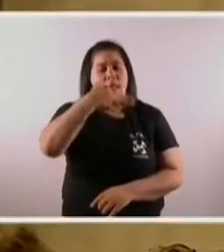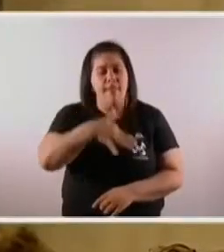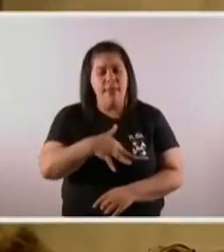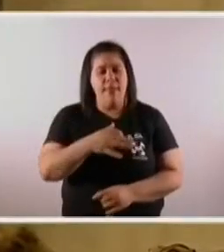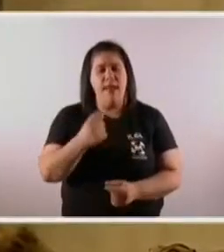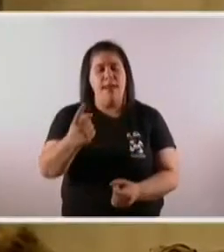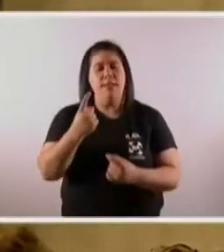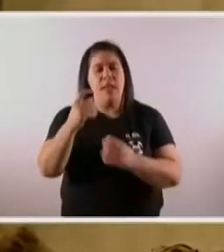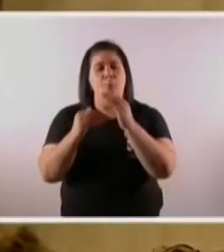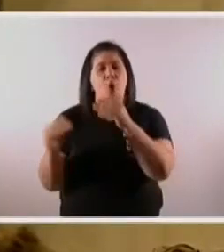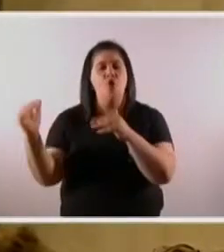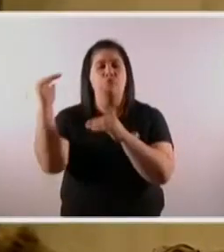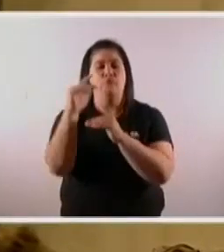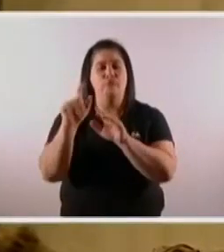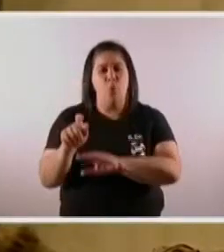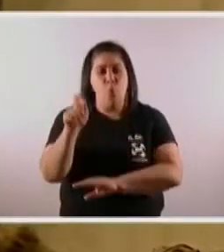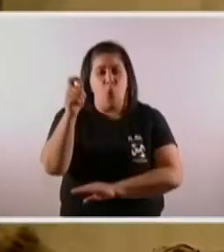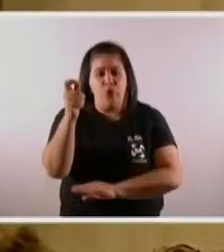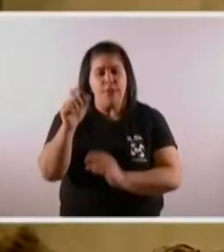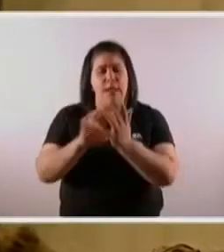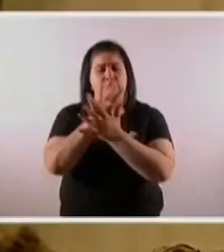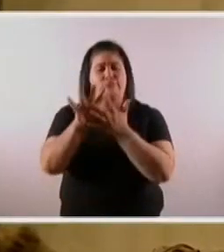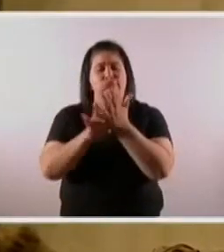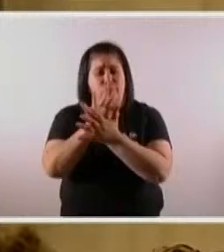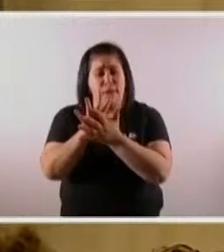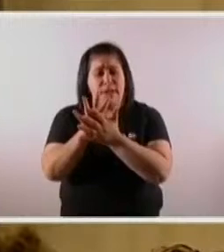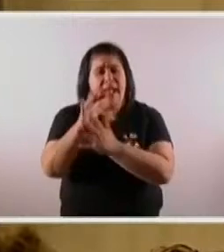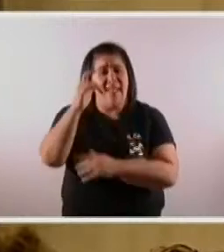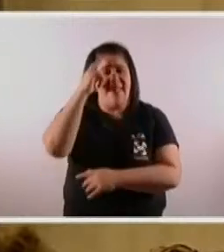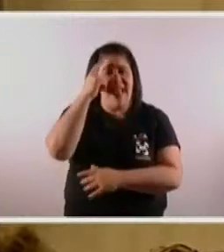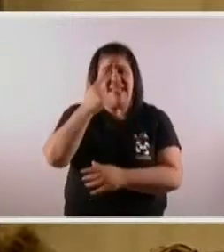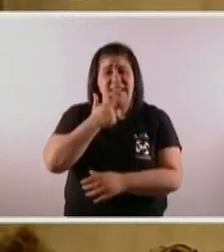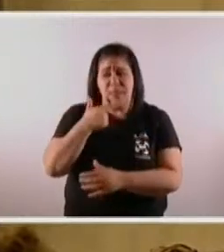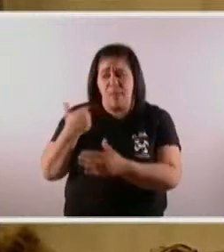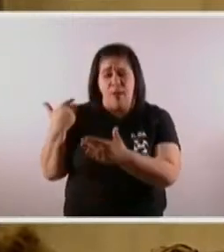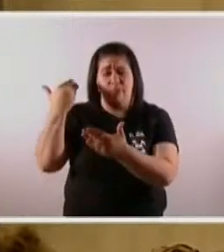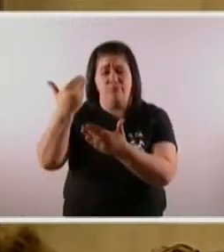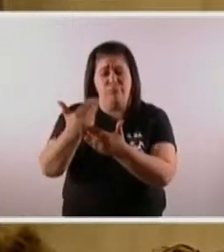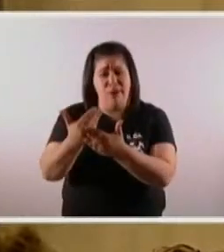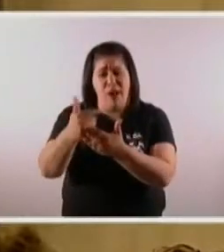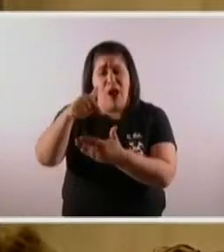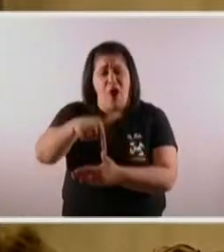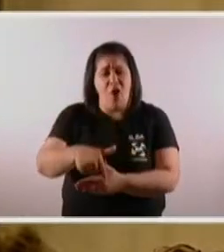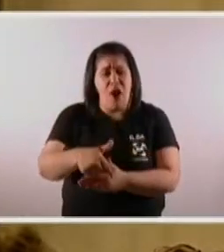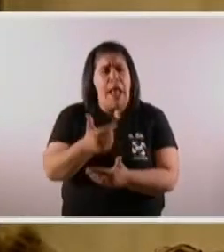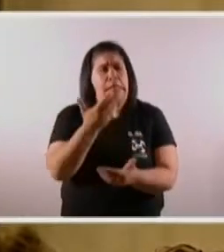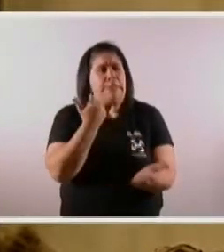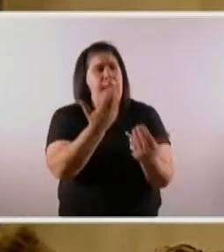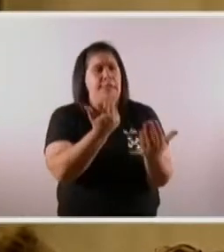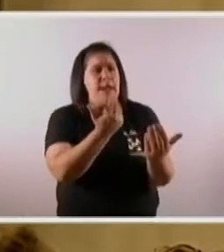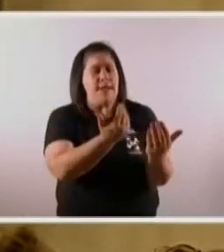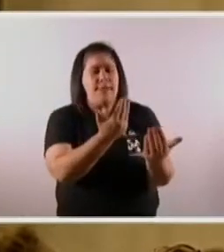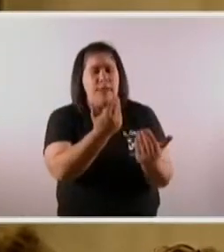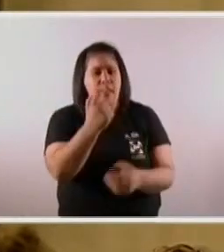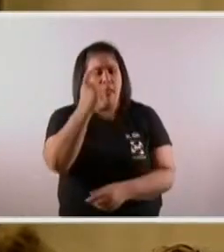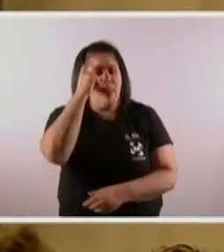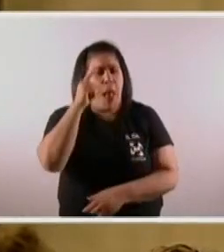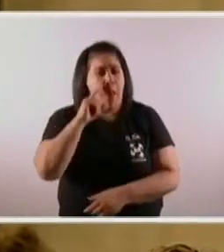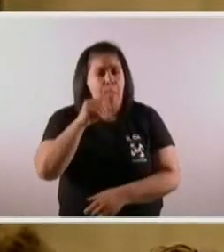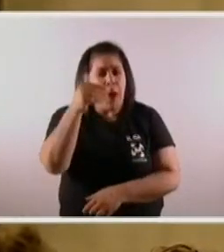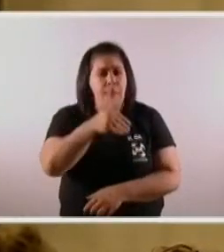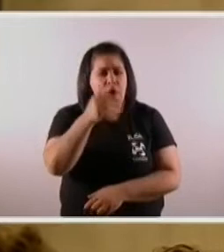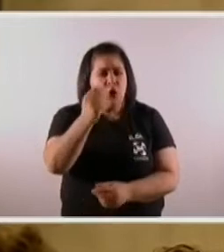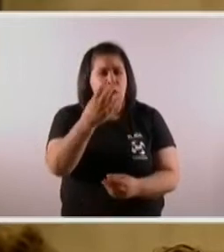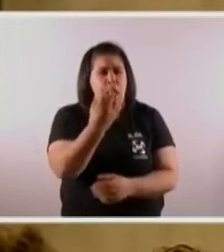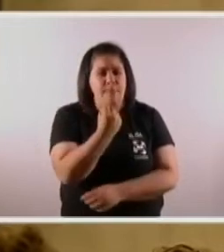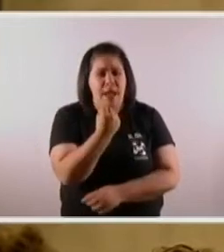resuelva cuanto antes. Porque desde el 10 de septiembre, todos los días nos sacan y llevamos acumulados 10.000 millones de